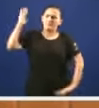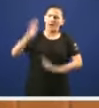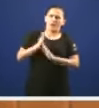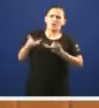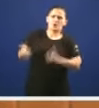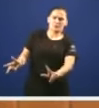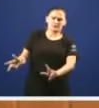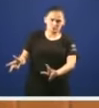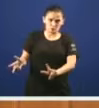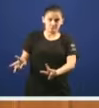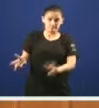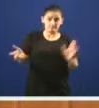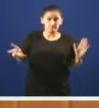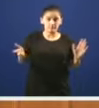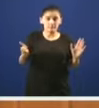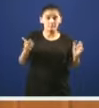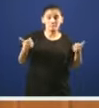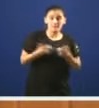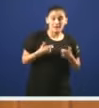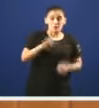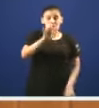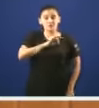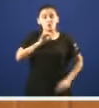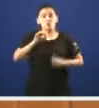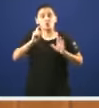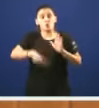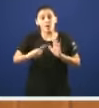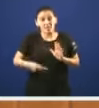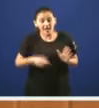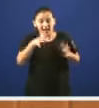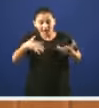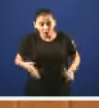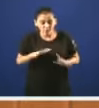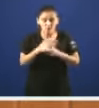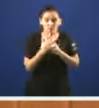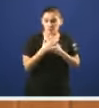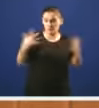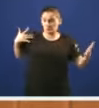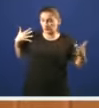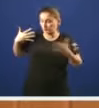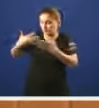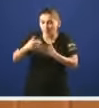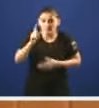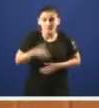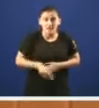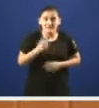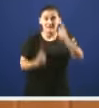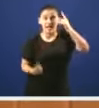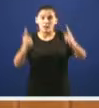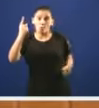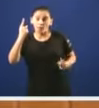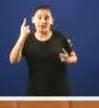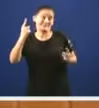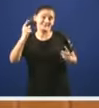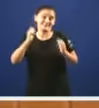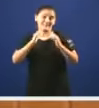concesión de licencias sin embargo señor Rueda a situación actual e que nos últimos meses algúnas casas de